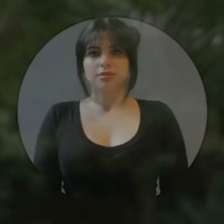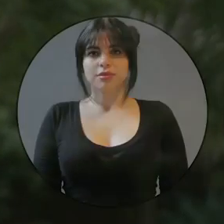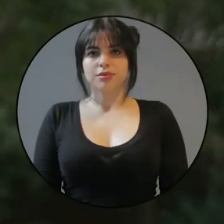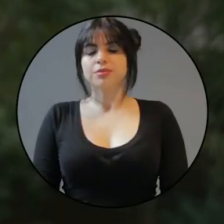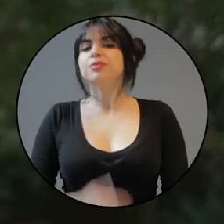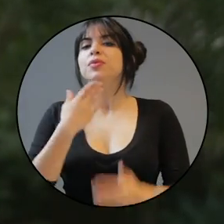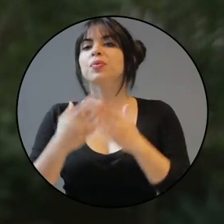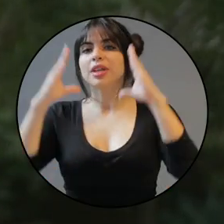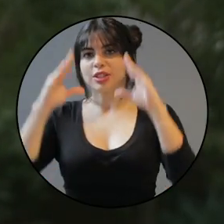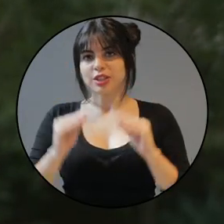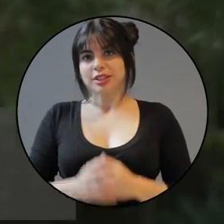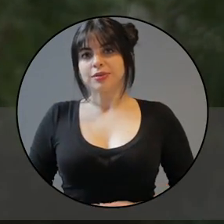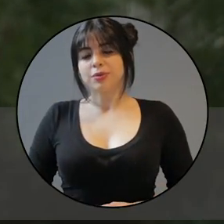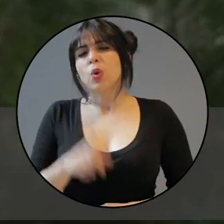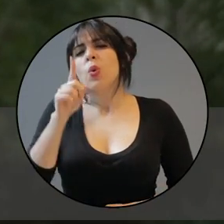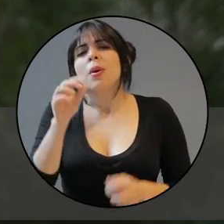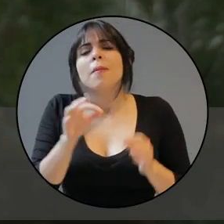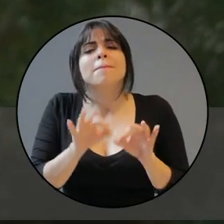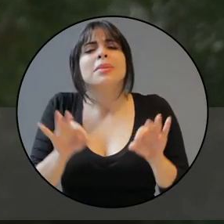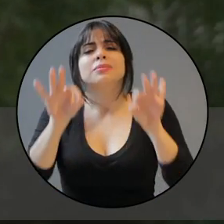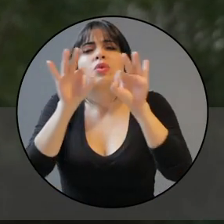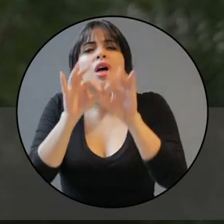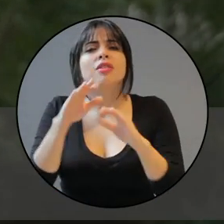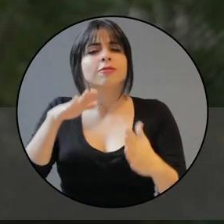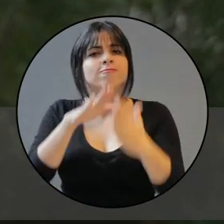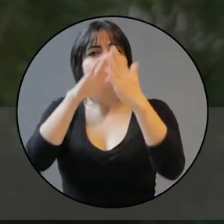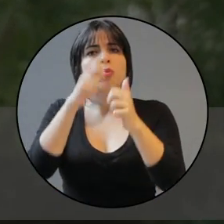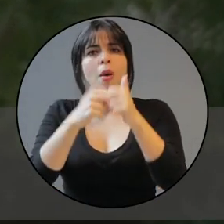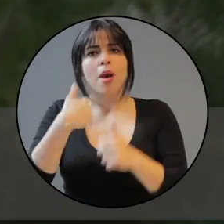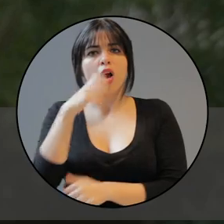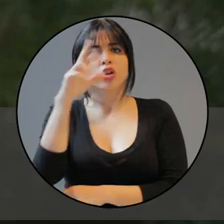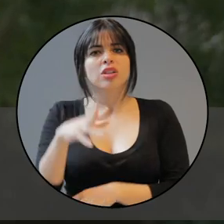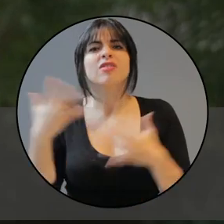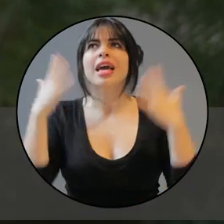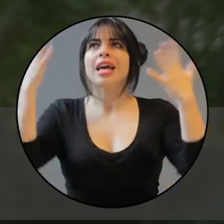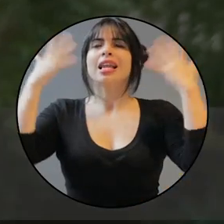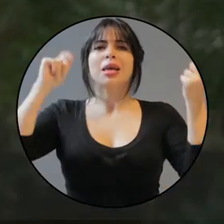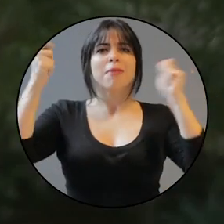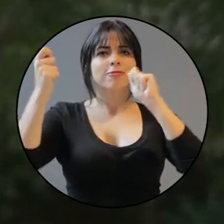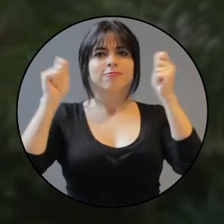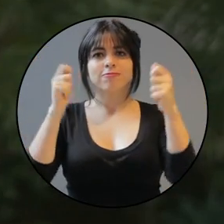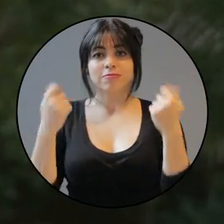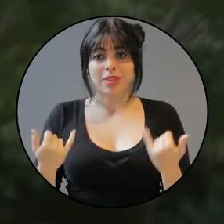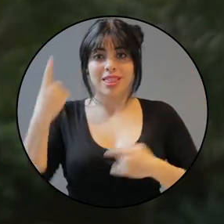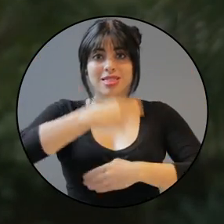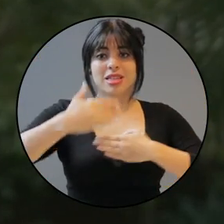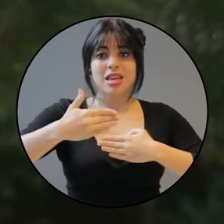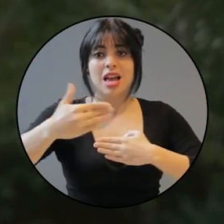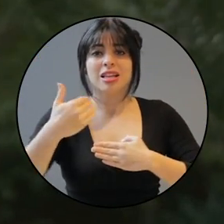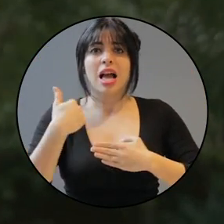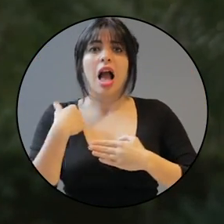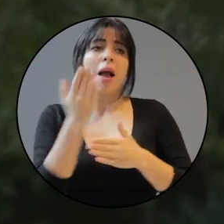Buenas noches. Uno de los principales problemas que afronta Costa Rica son los desajustes por el clima, que en estos días nos llevan desde el